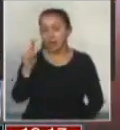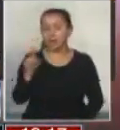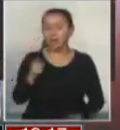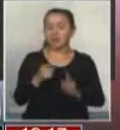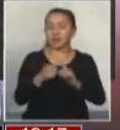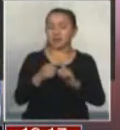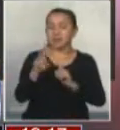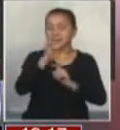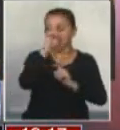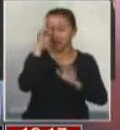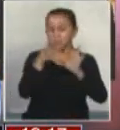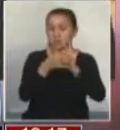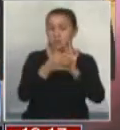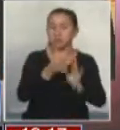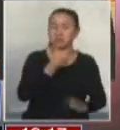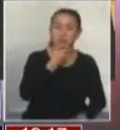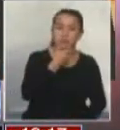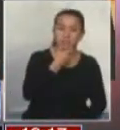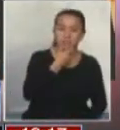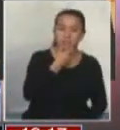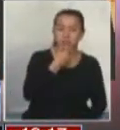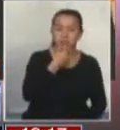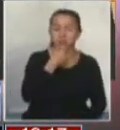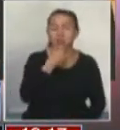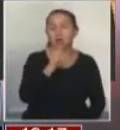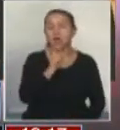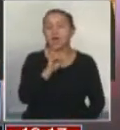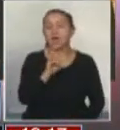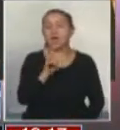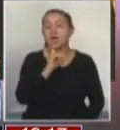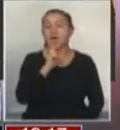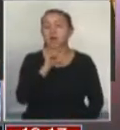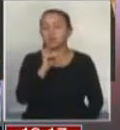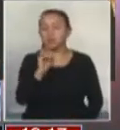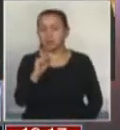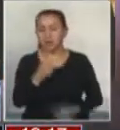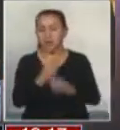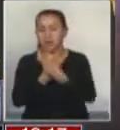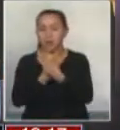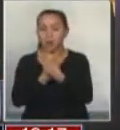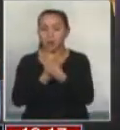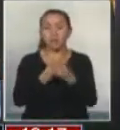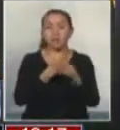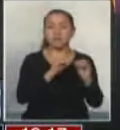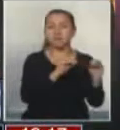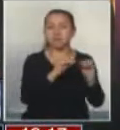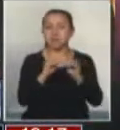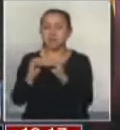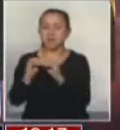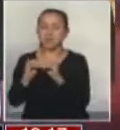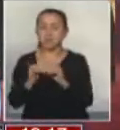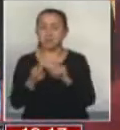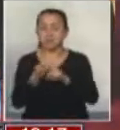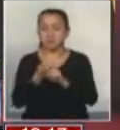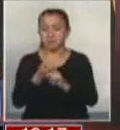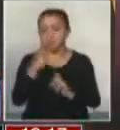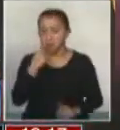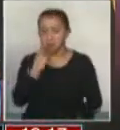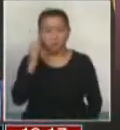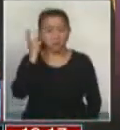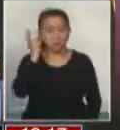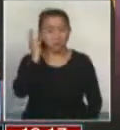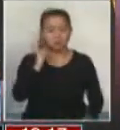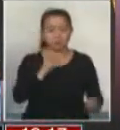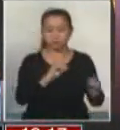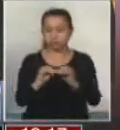el Reino Unido, Inglaterra, Austria, podría agregarle una lista, que mantienen el matrimonio para un hombre y una mujer, pero que